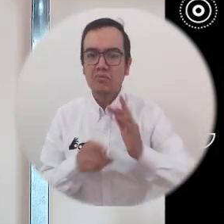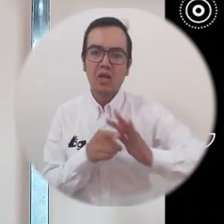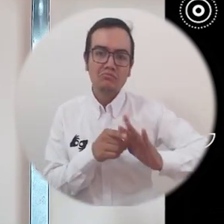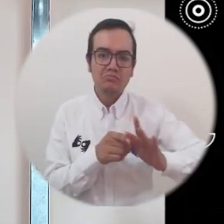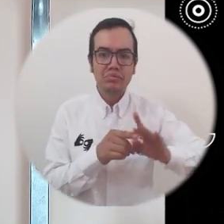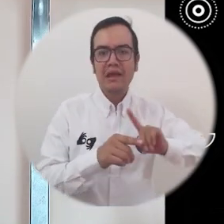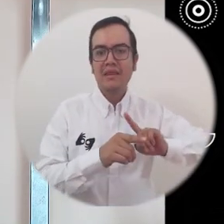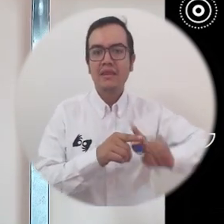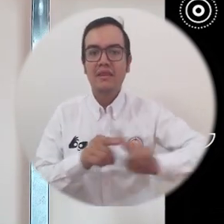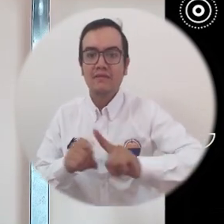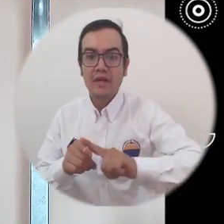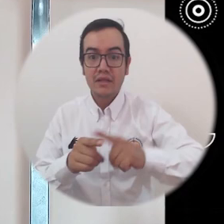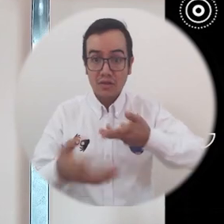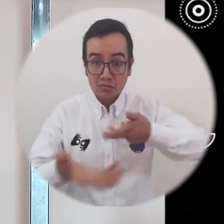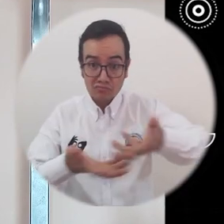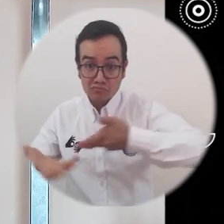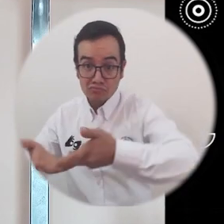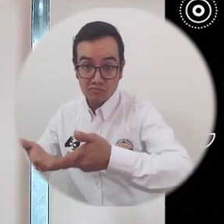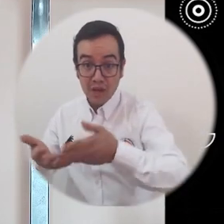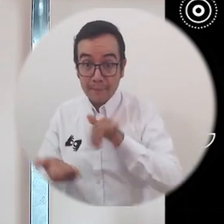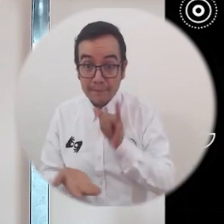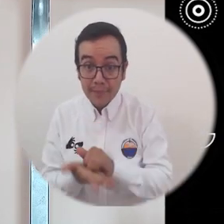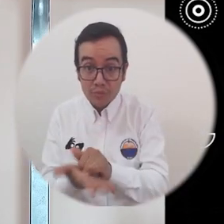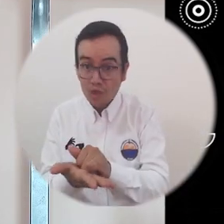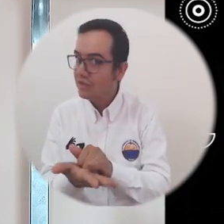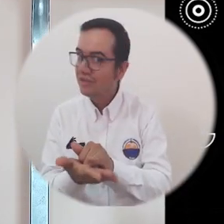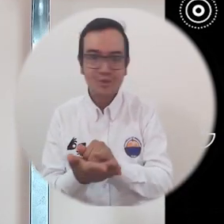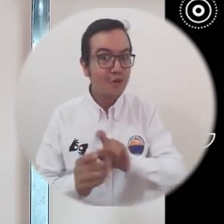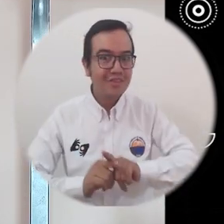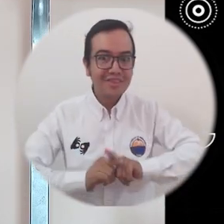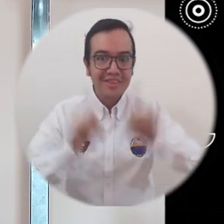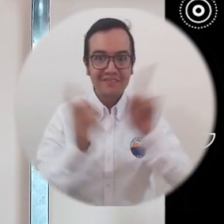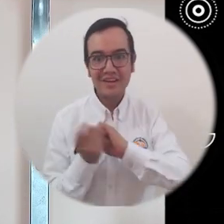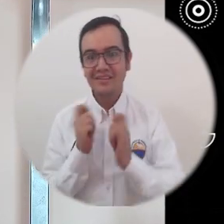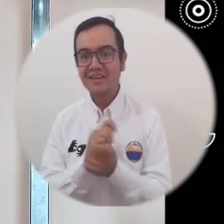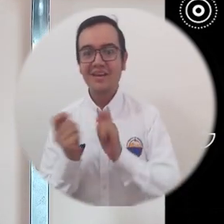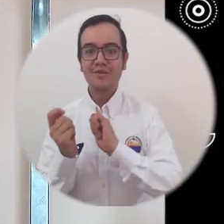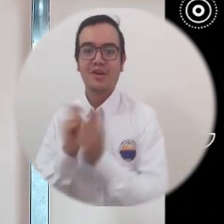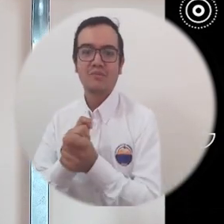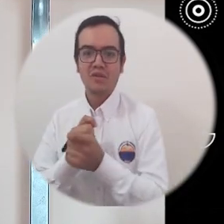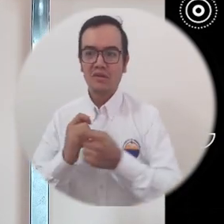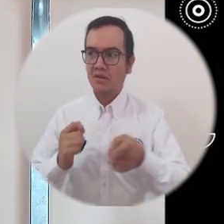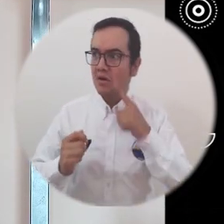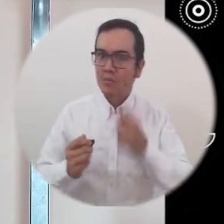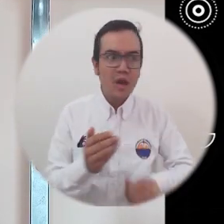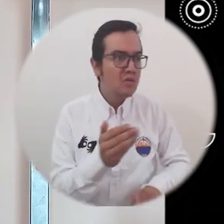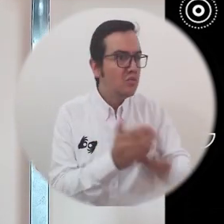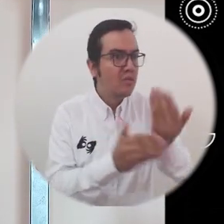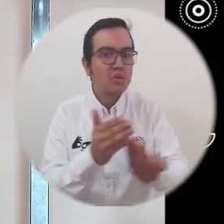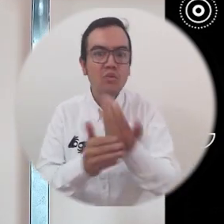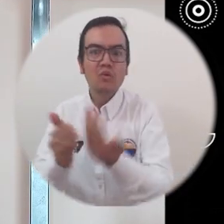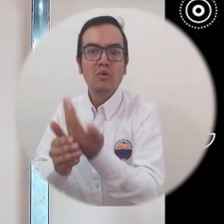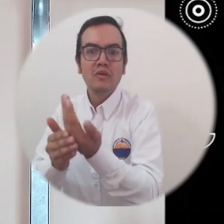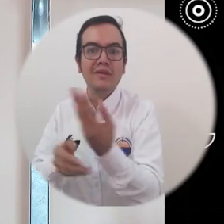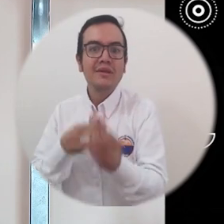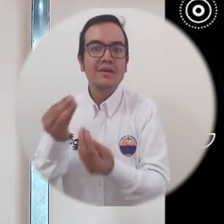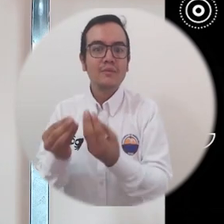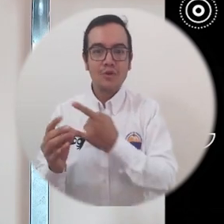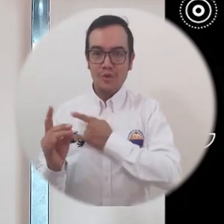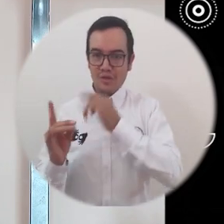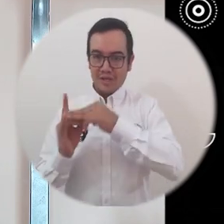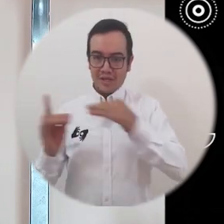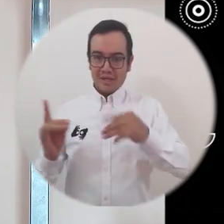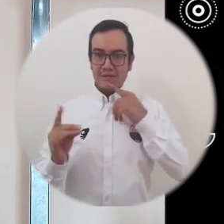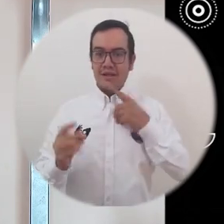cambiando en diferentes dimensiones. Con la idea de explorar estas nuevas formas de conexión social, la universidad ha creado Súmate